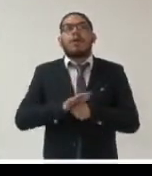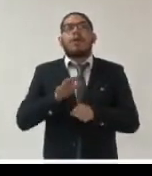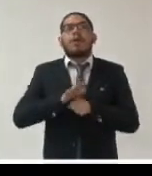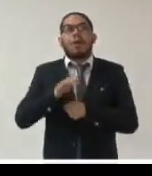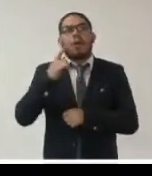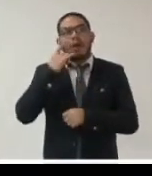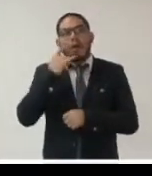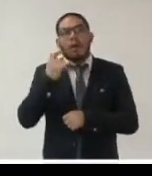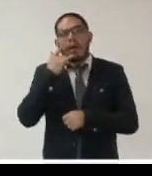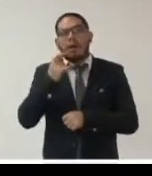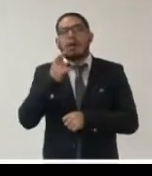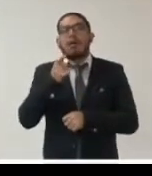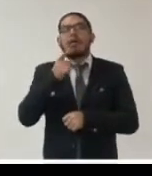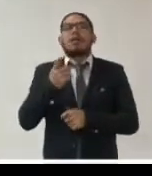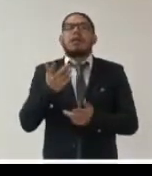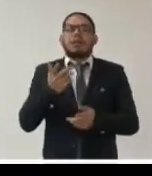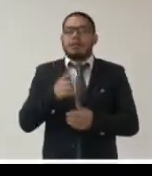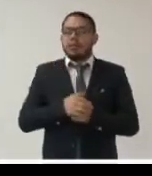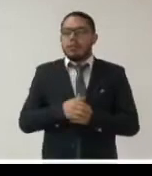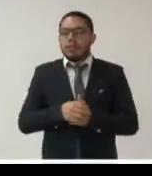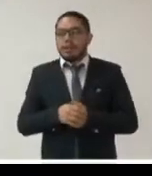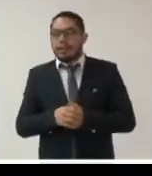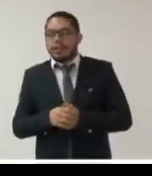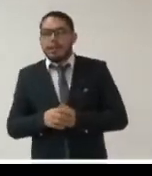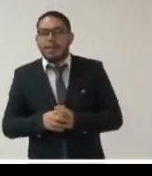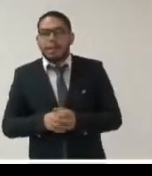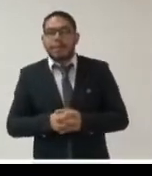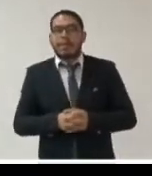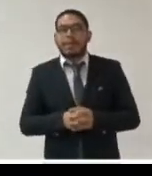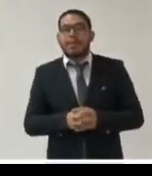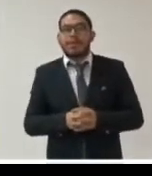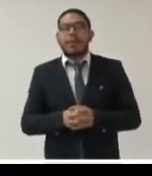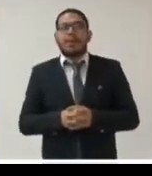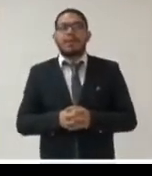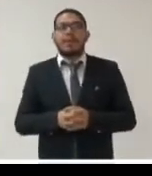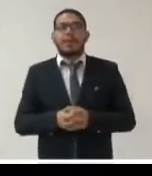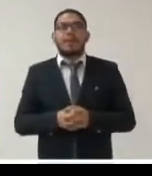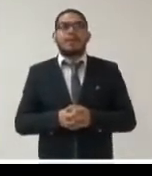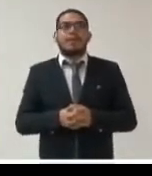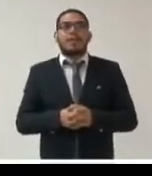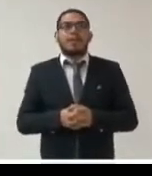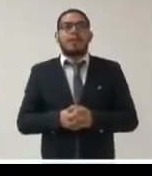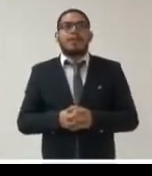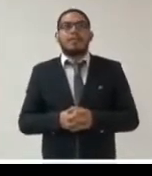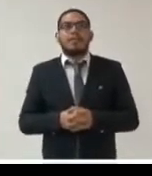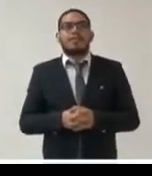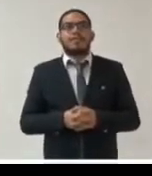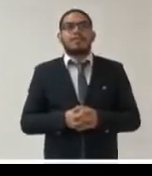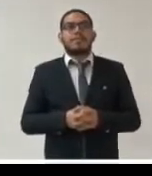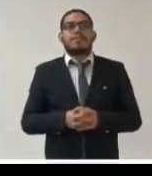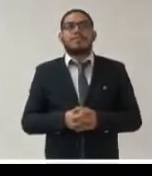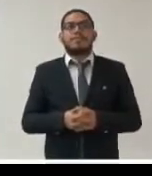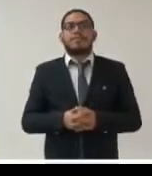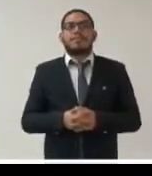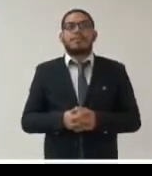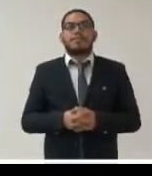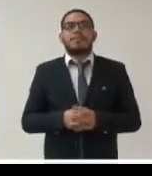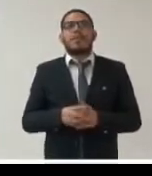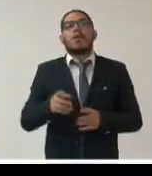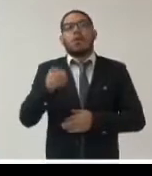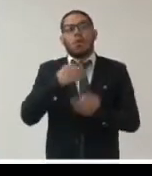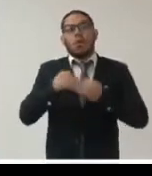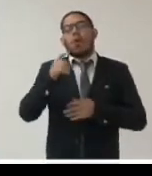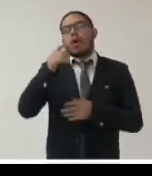justamente es lo que me pidieron hablar en este tema bien los retos creo que podemos enunciarlos y todos tenemos mucha